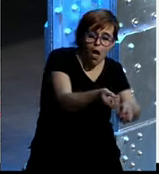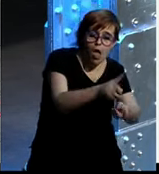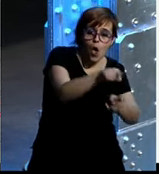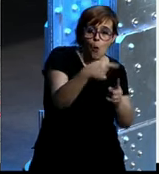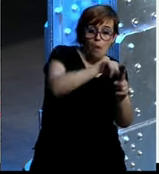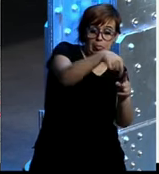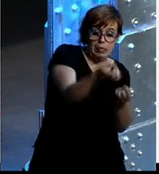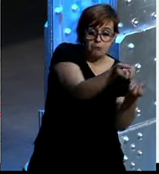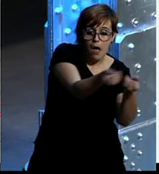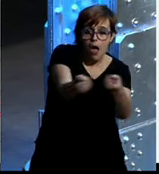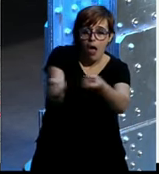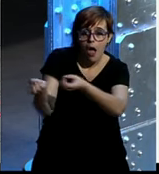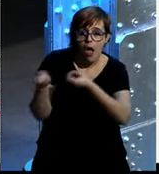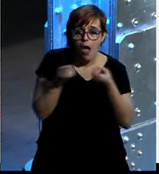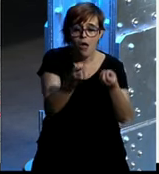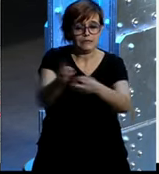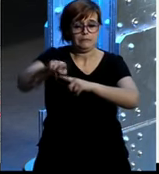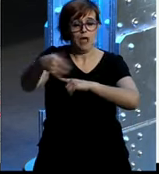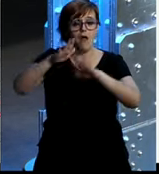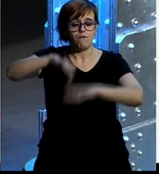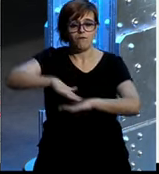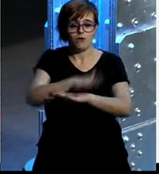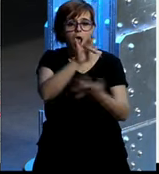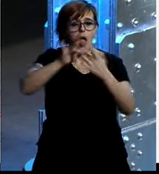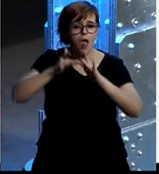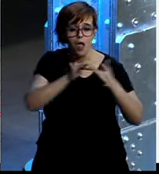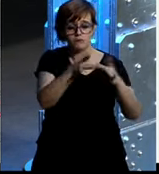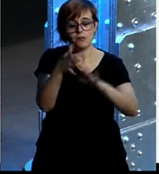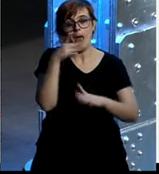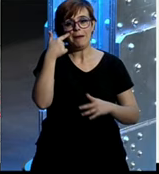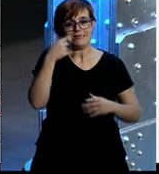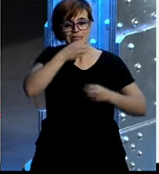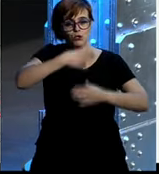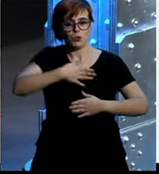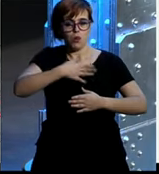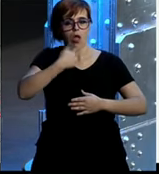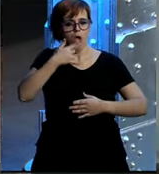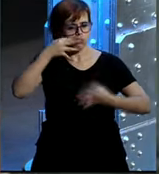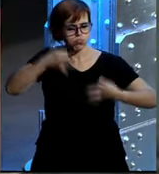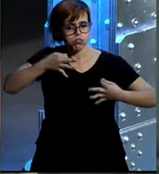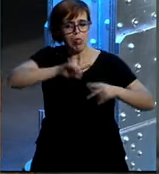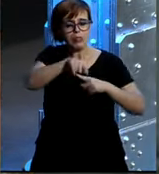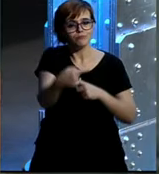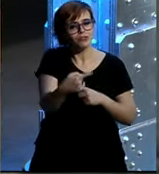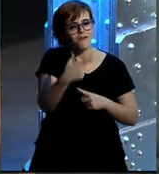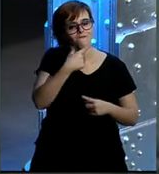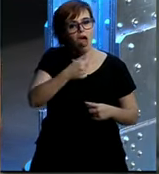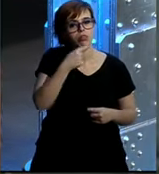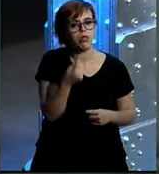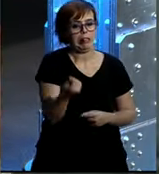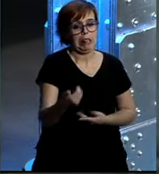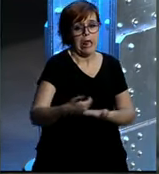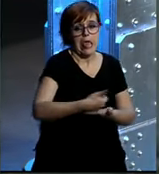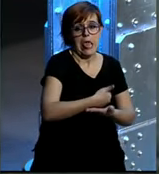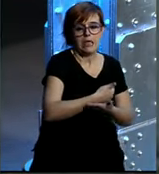si le parece que nuestras historias son credibles, podemos, bueno, pues capitalizarlo y generamos